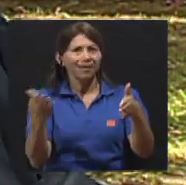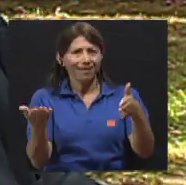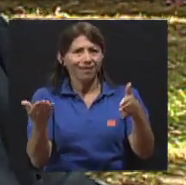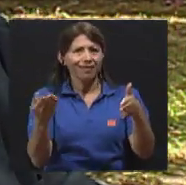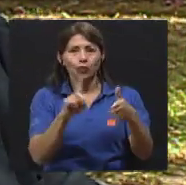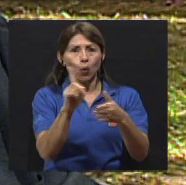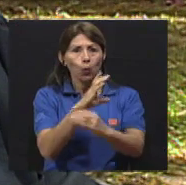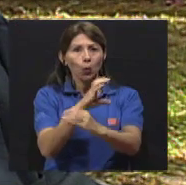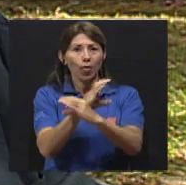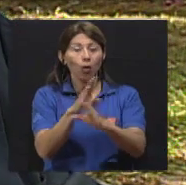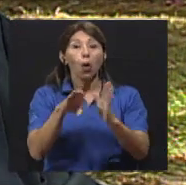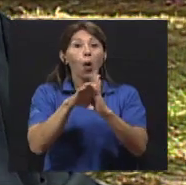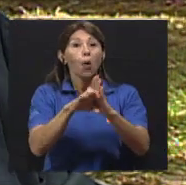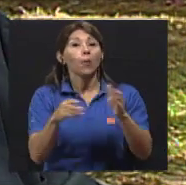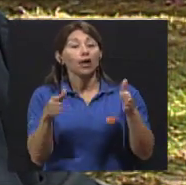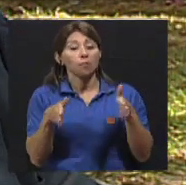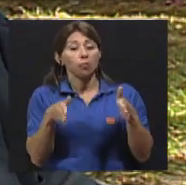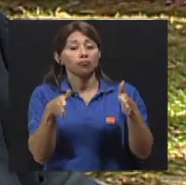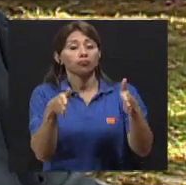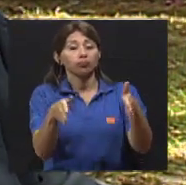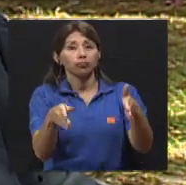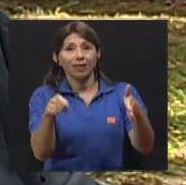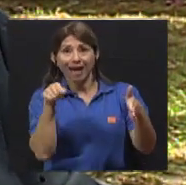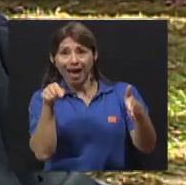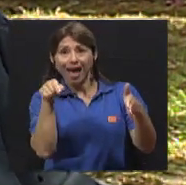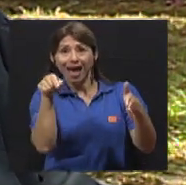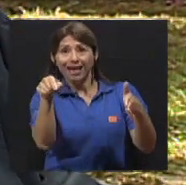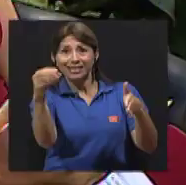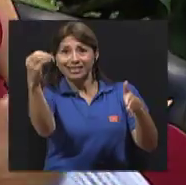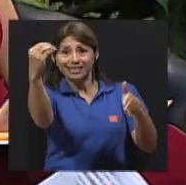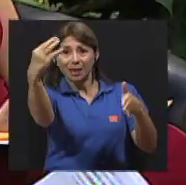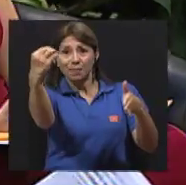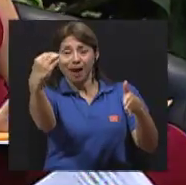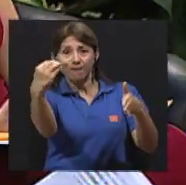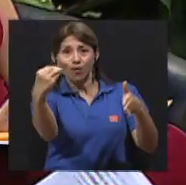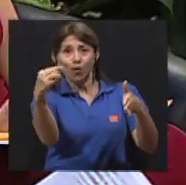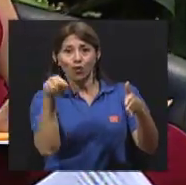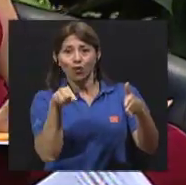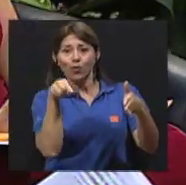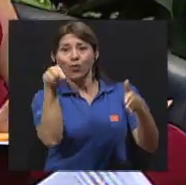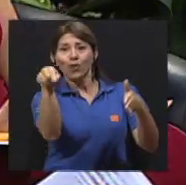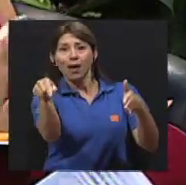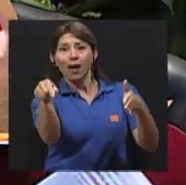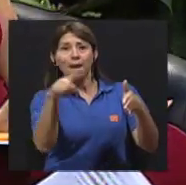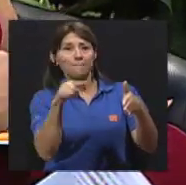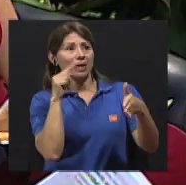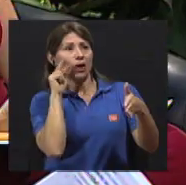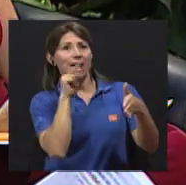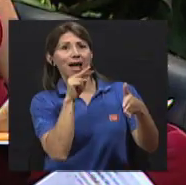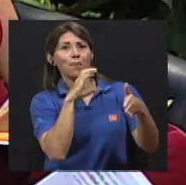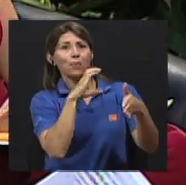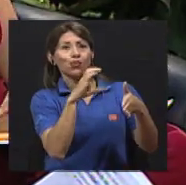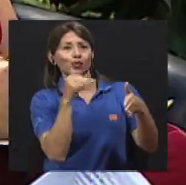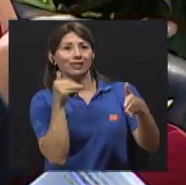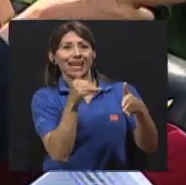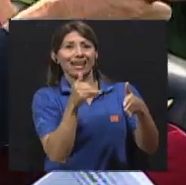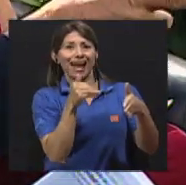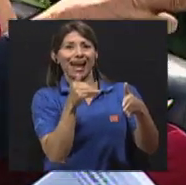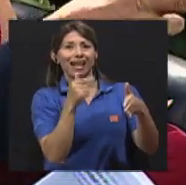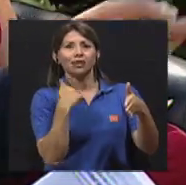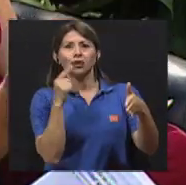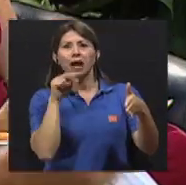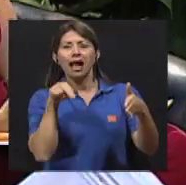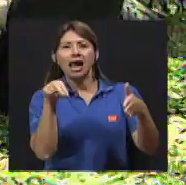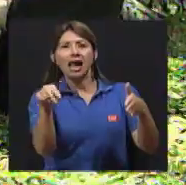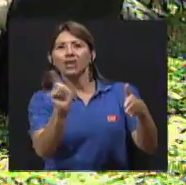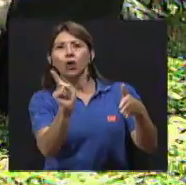imprudentemente. Si el semáforo está a 25 metros, el semáforo peatonal, pero el bus está aquí, yo prefiero correr y cruzar aquí, que si